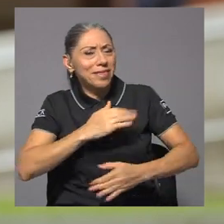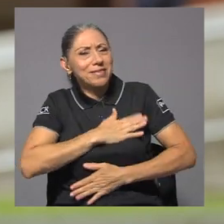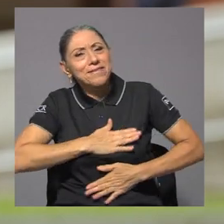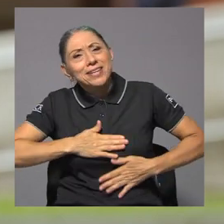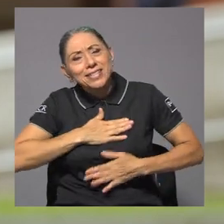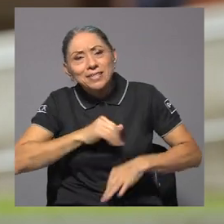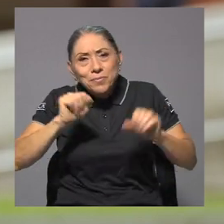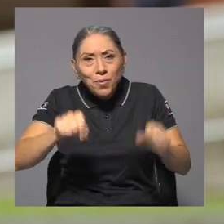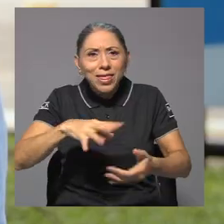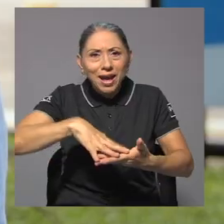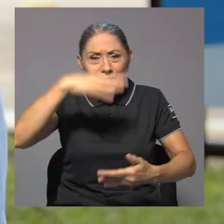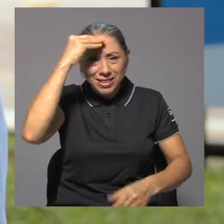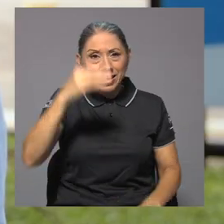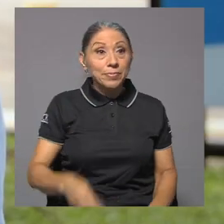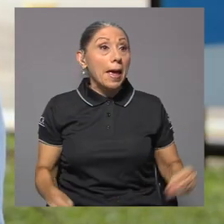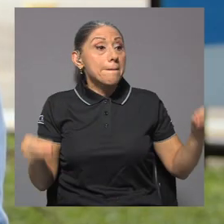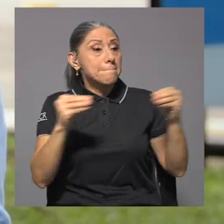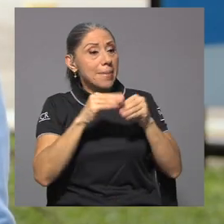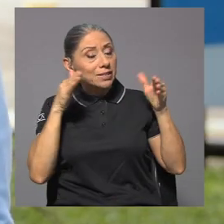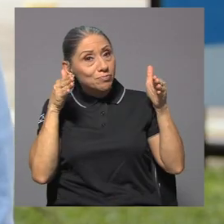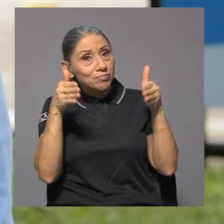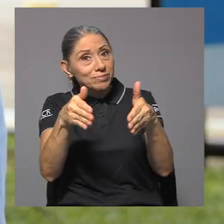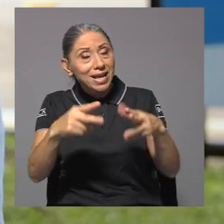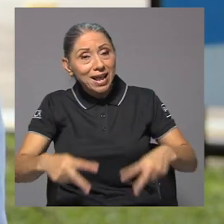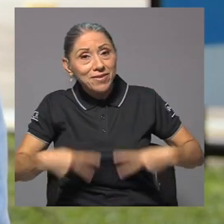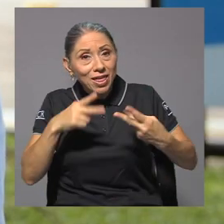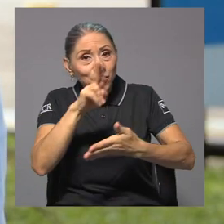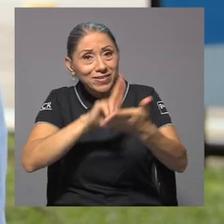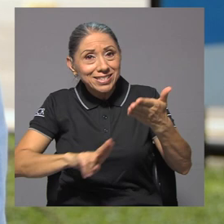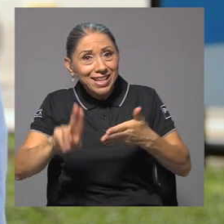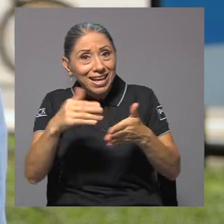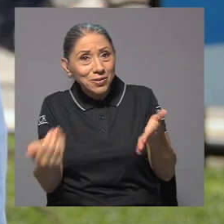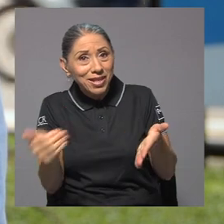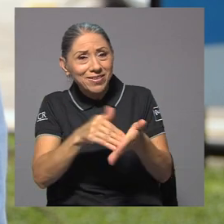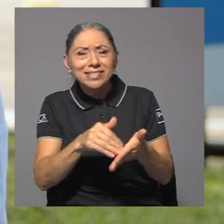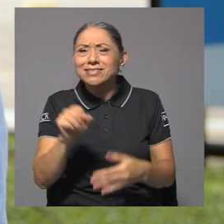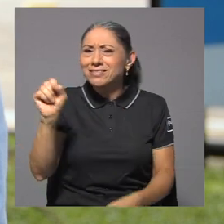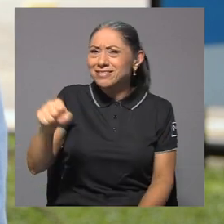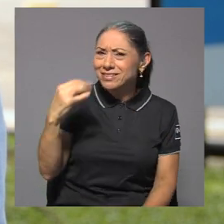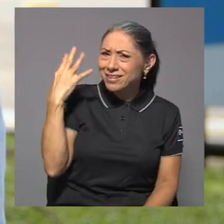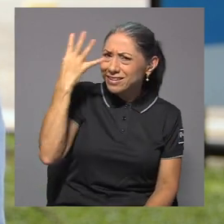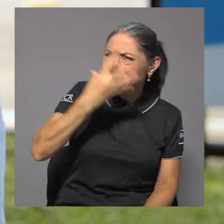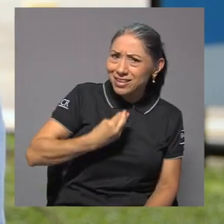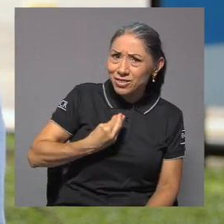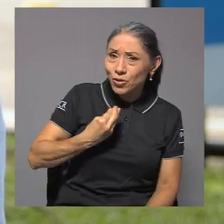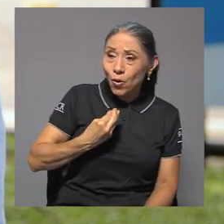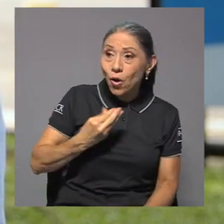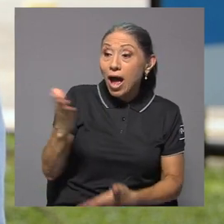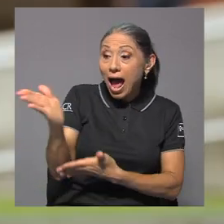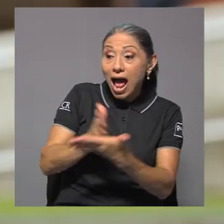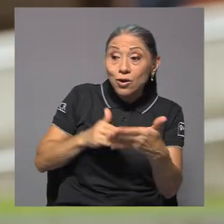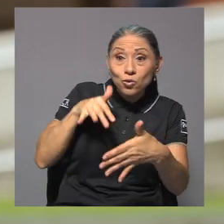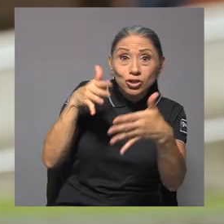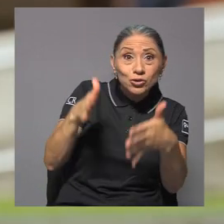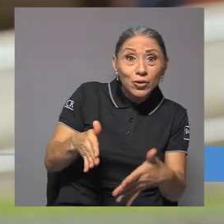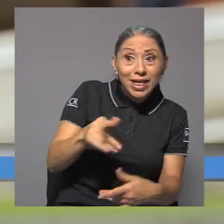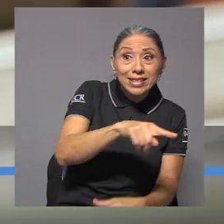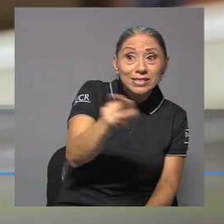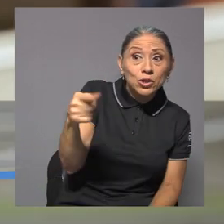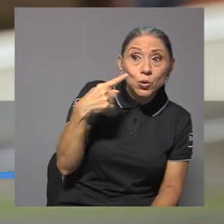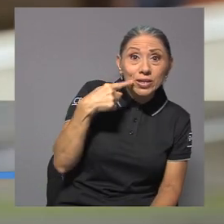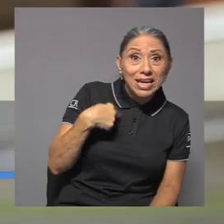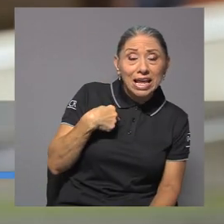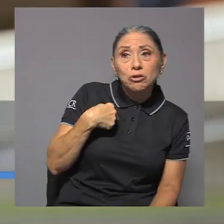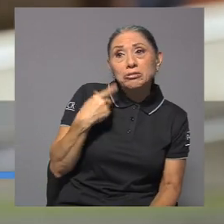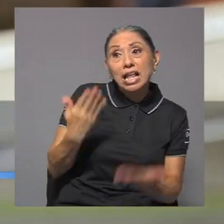poder divertirse, aprender, ¿verdad? Están más de lleno en la vida universitaria otra vez. Sí, claro, fue lindísimo porque habían estudiantes que nos manifestaban